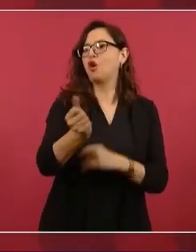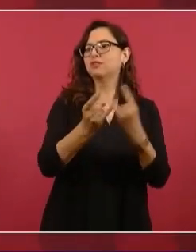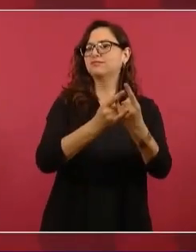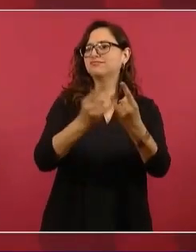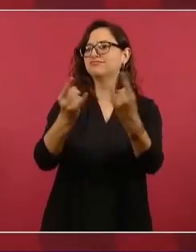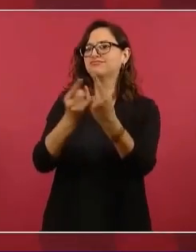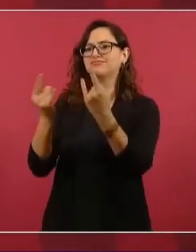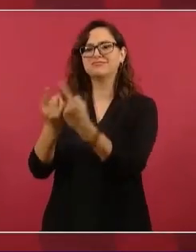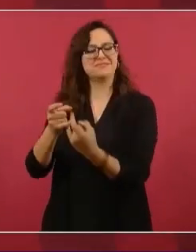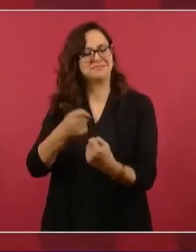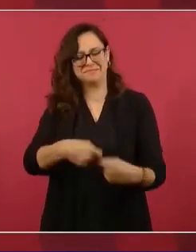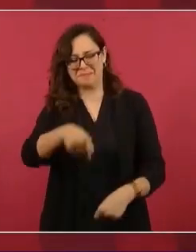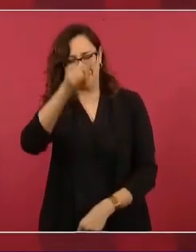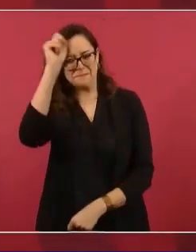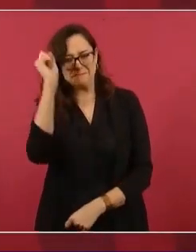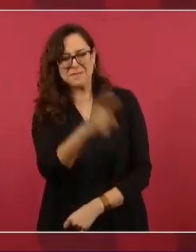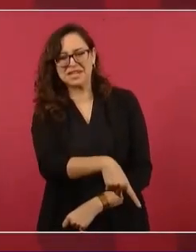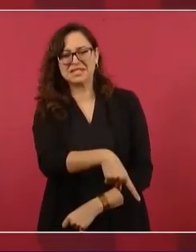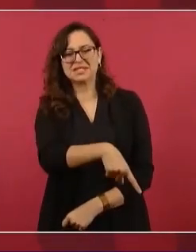Sin duda,